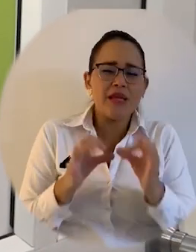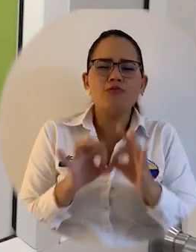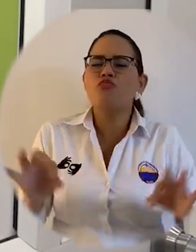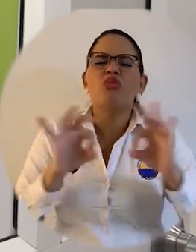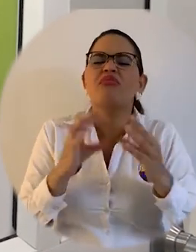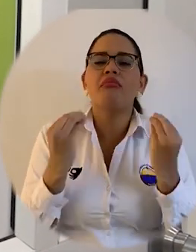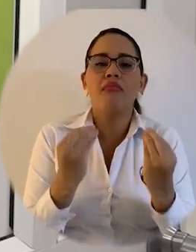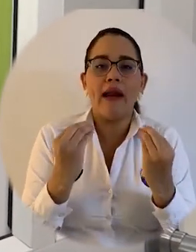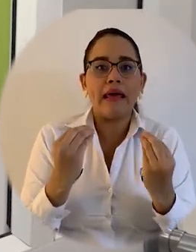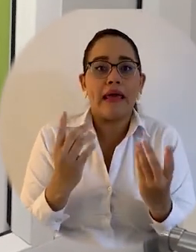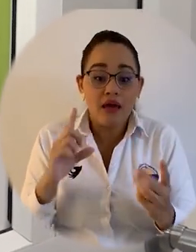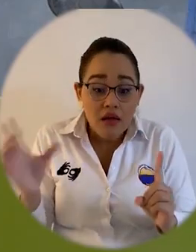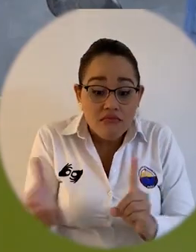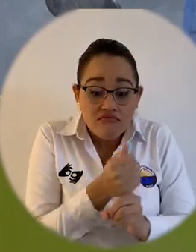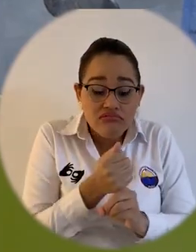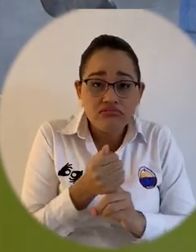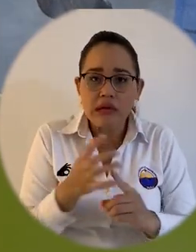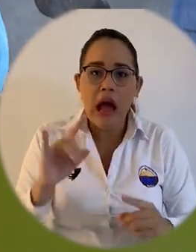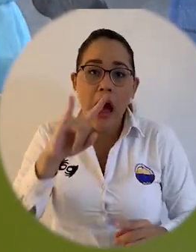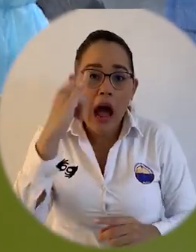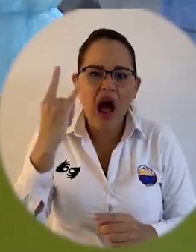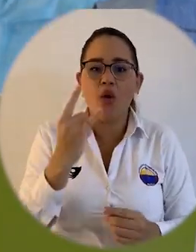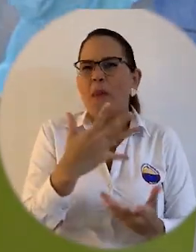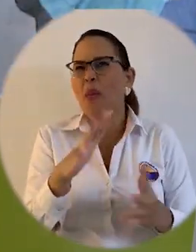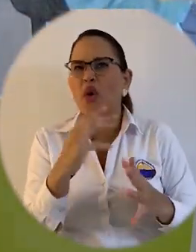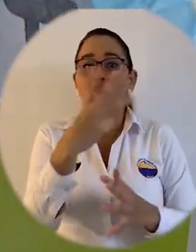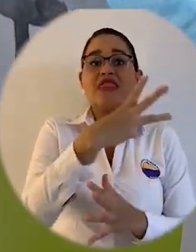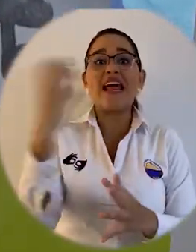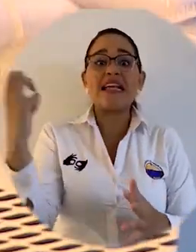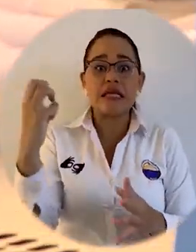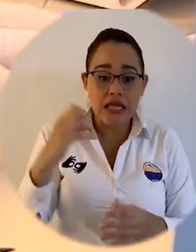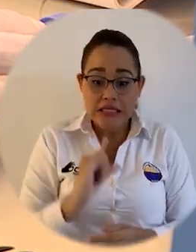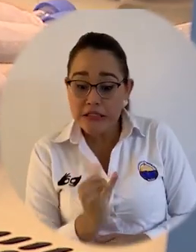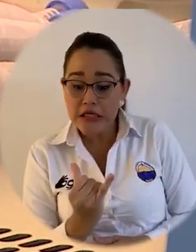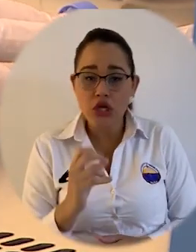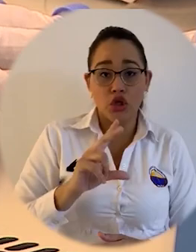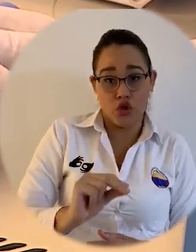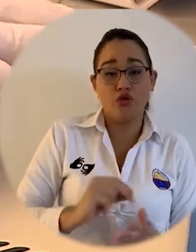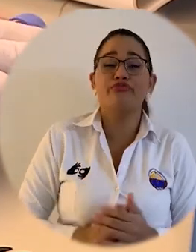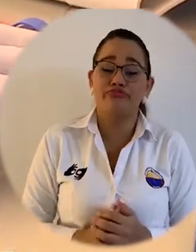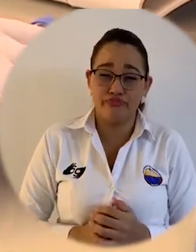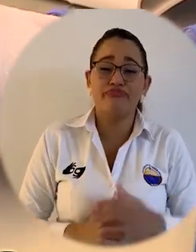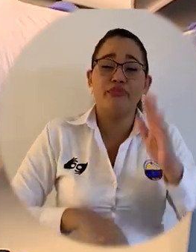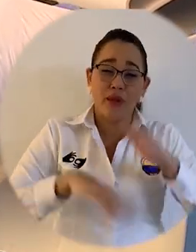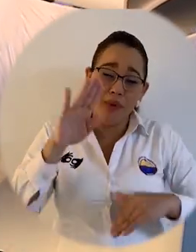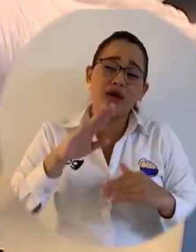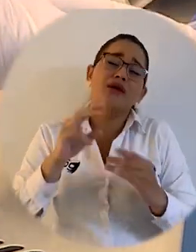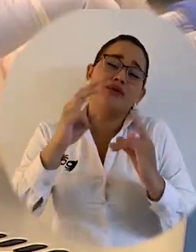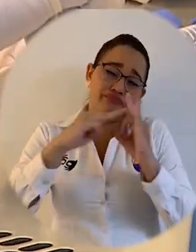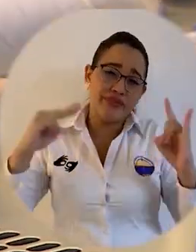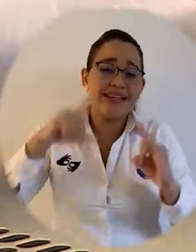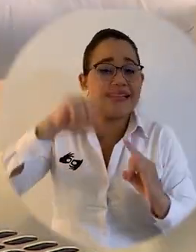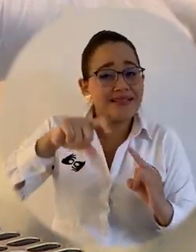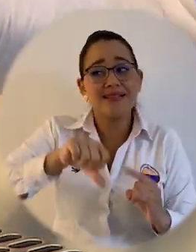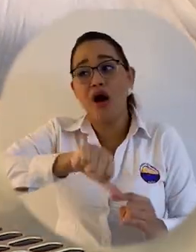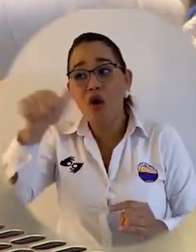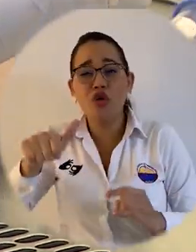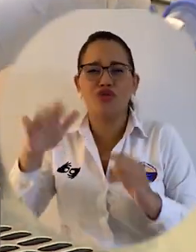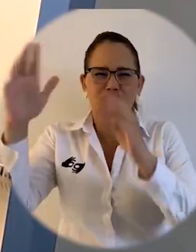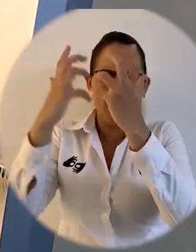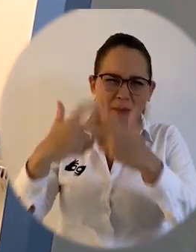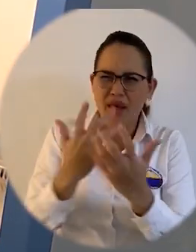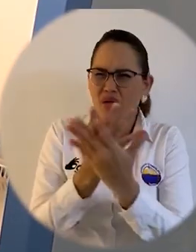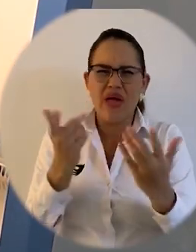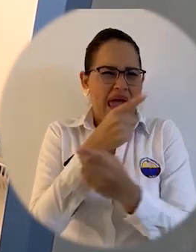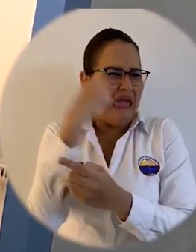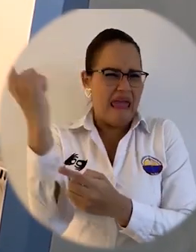PCR que permitan procesar 300 muestras, por lo cual la Alma Mater necesitará del concurso de otras entidades públicas y